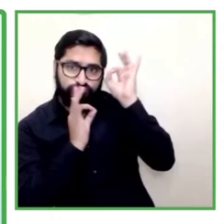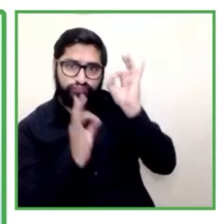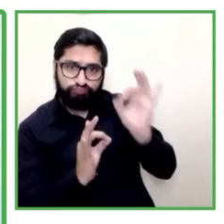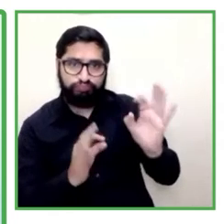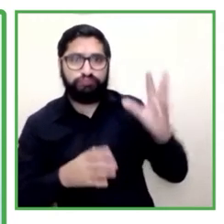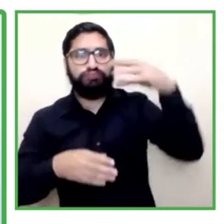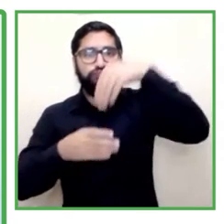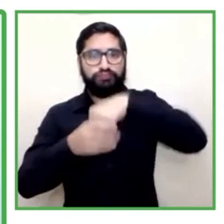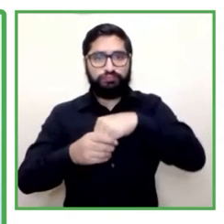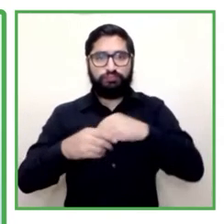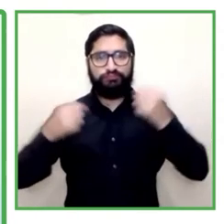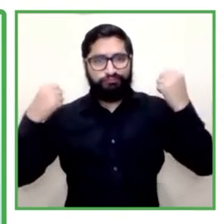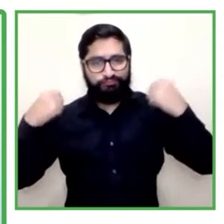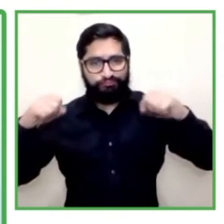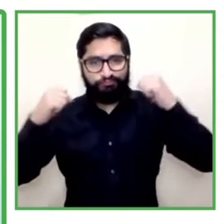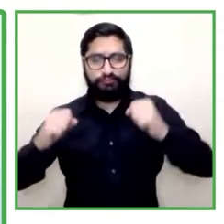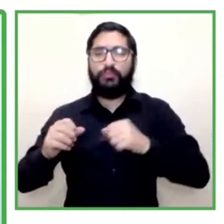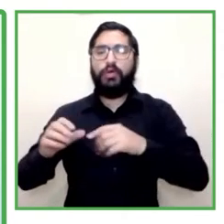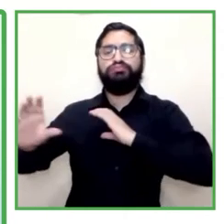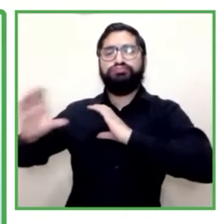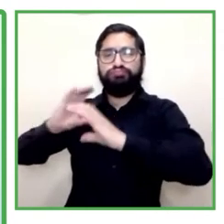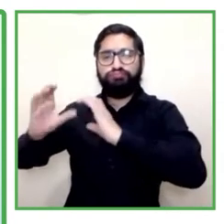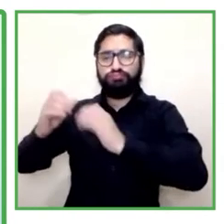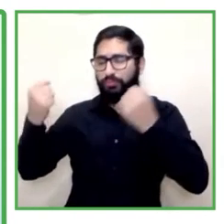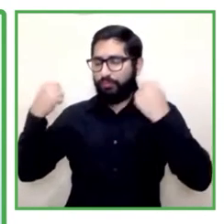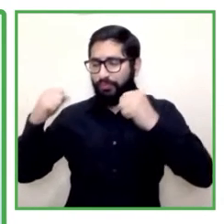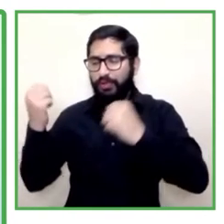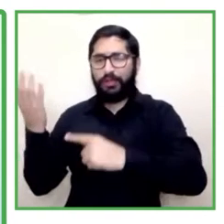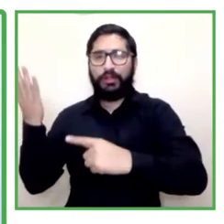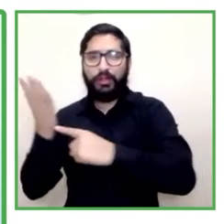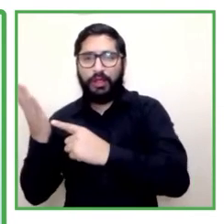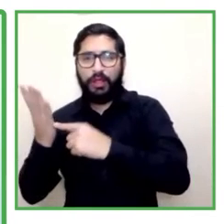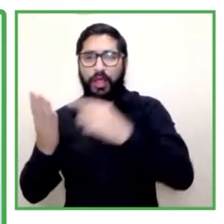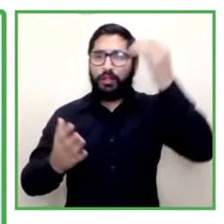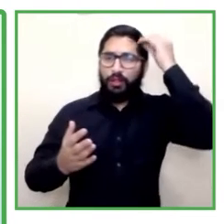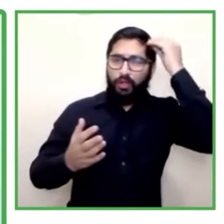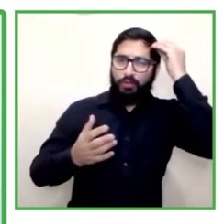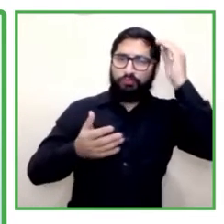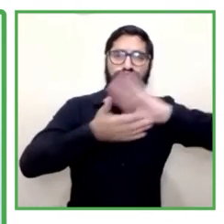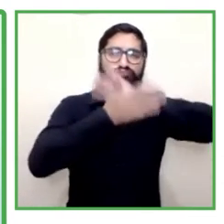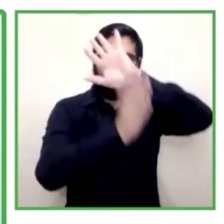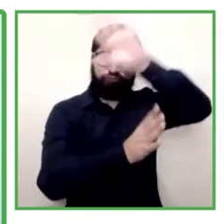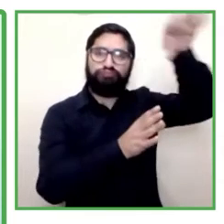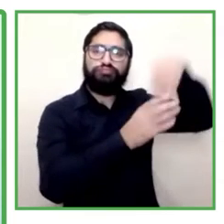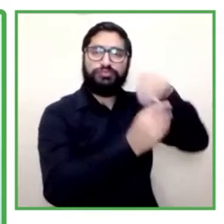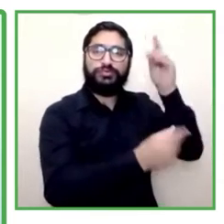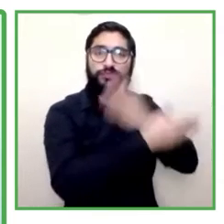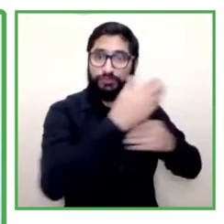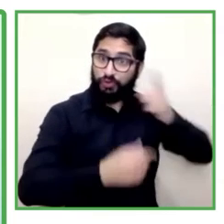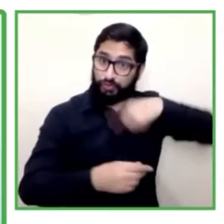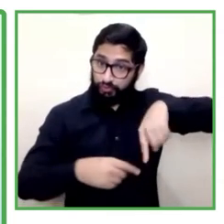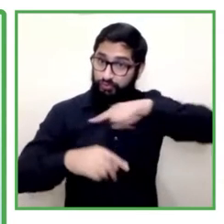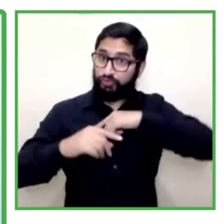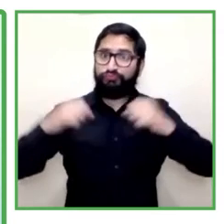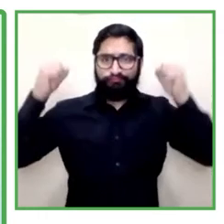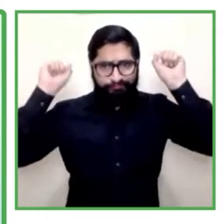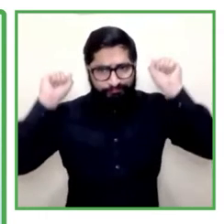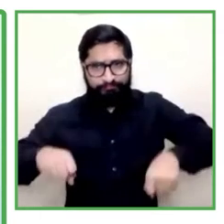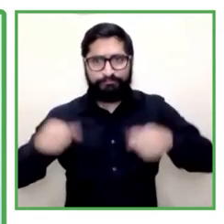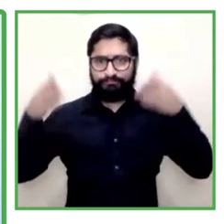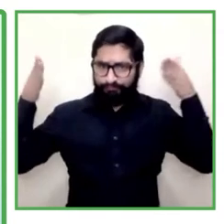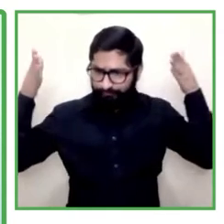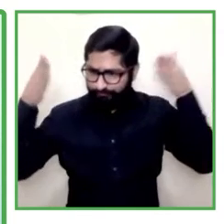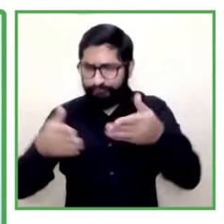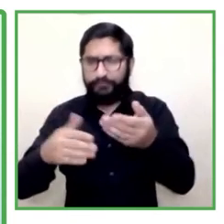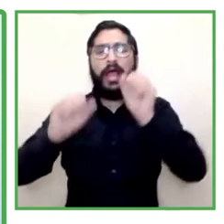laboral y derecho de las personas con discapacidad. Ahí nosotros buscamos asegurar la accesibilidad en el proceso con el acompañamiento